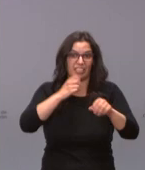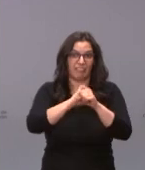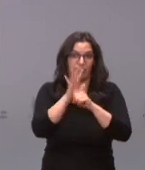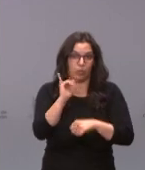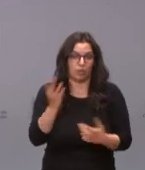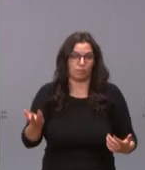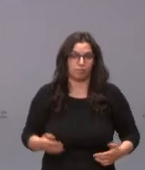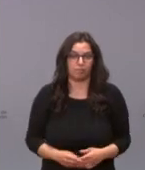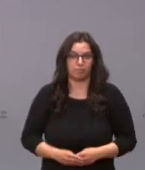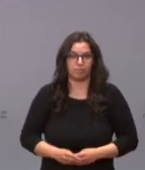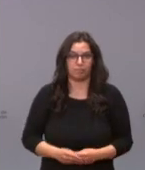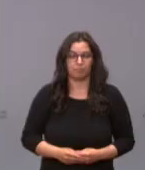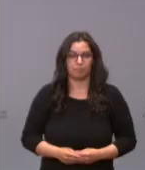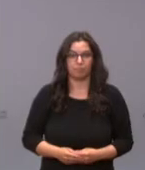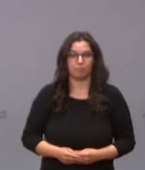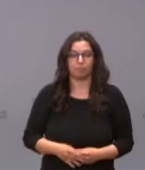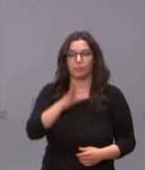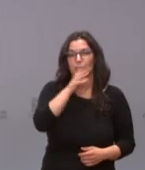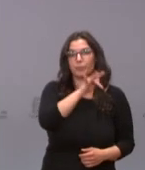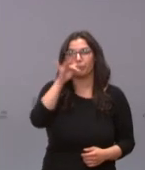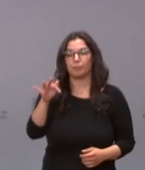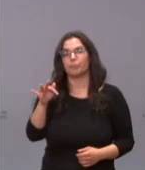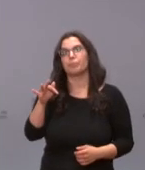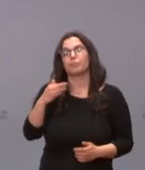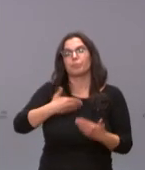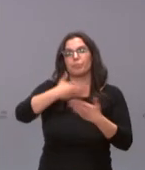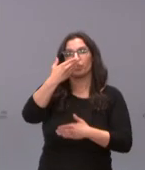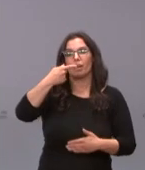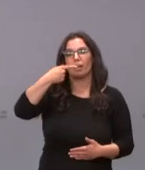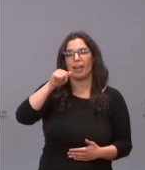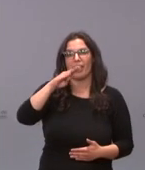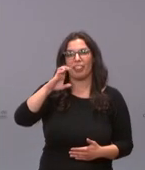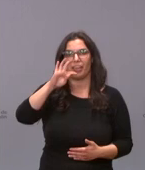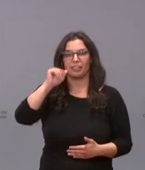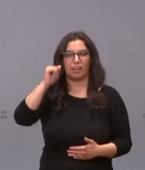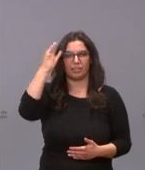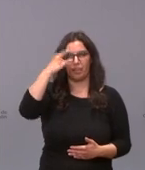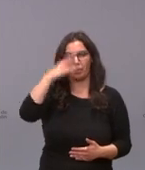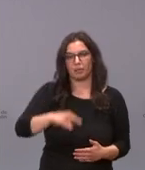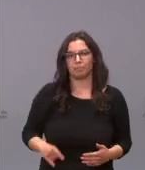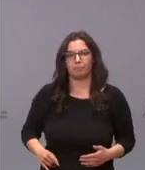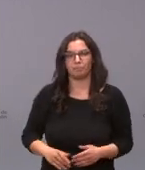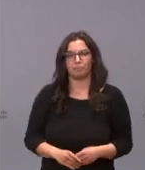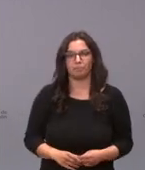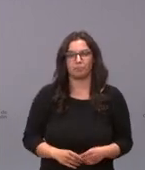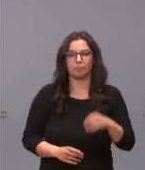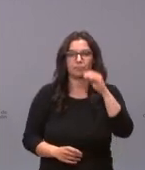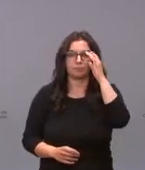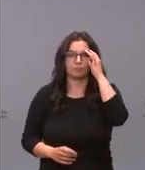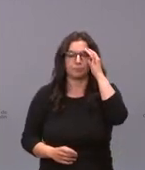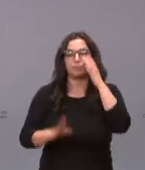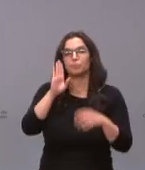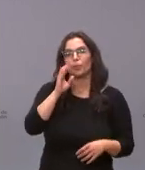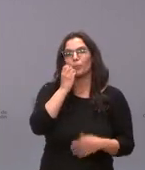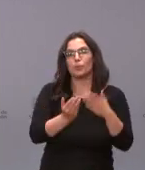la población inmunizada damos paso ya a la gaceta de Salamanca Belén Hernández adelante sí hola